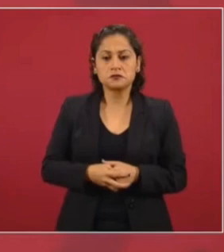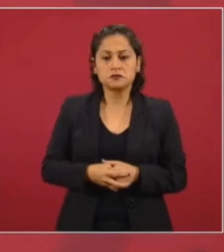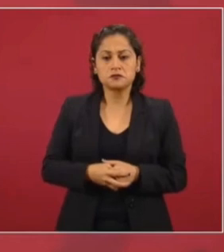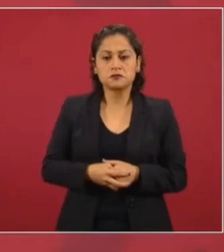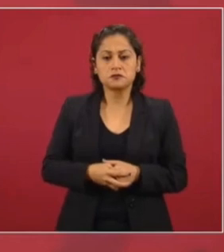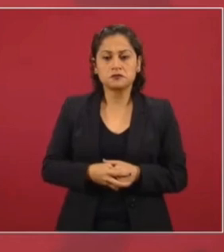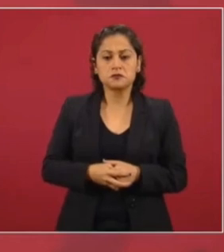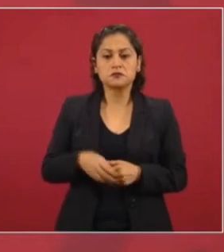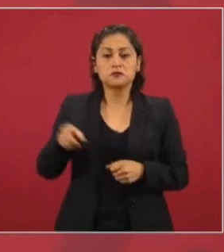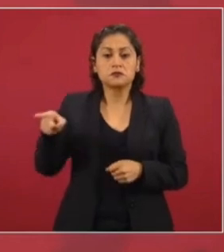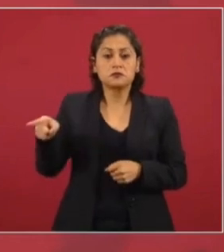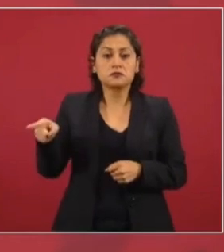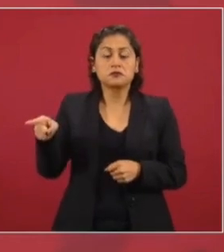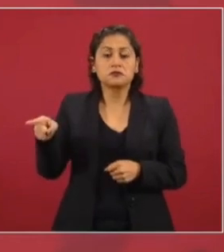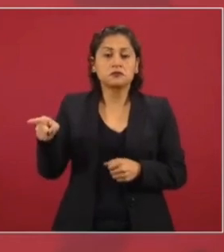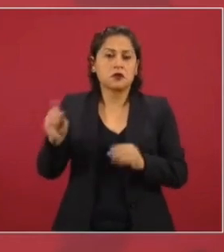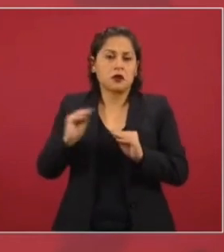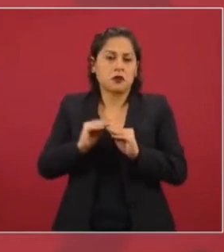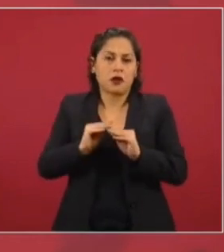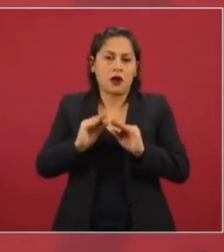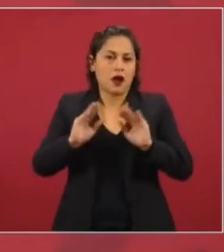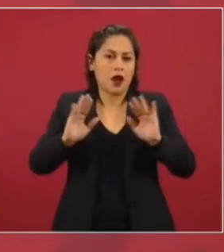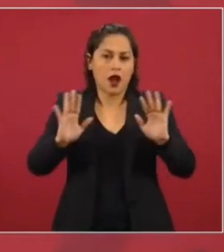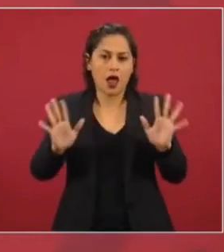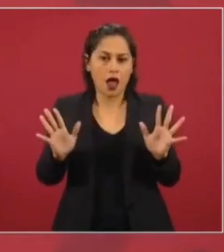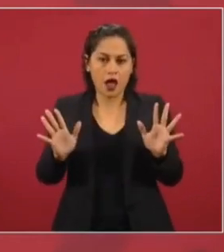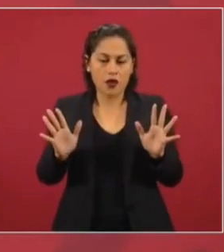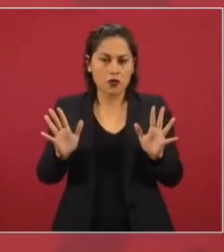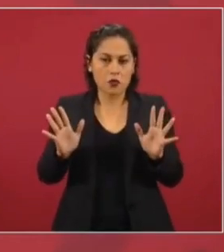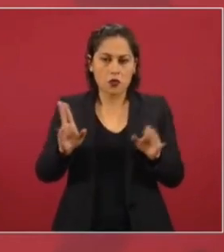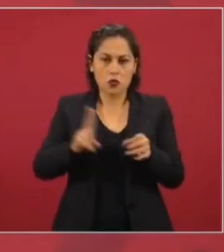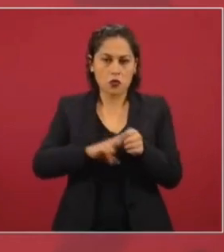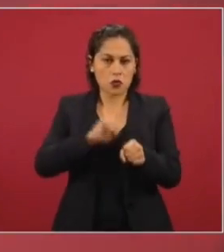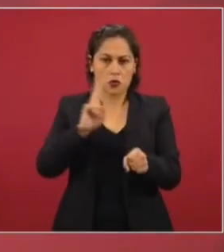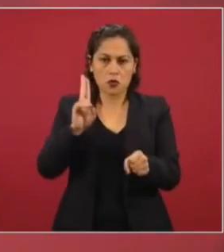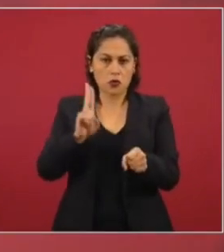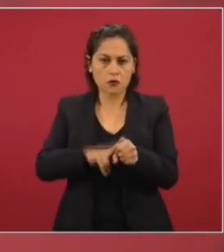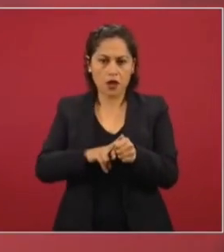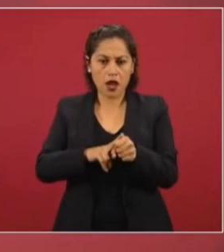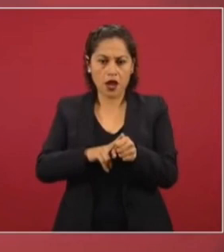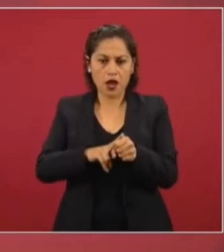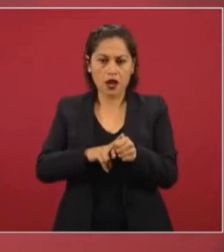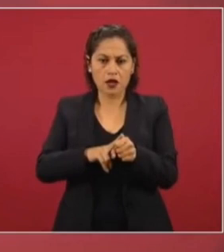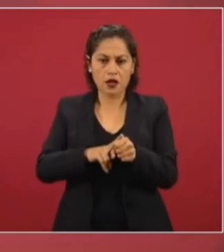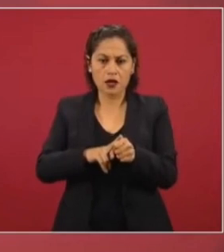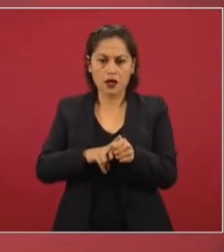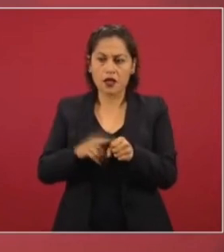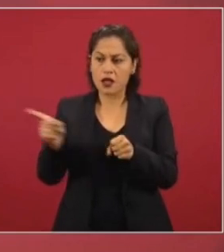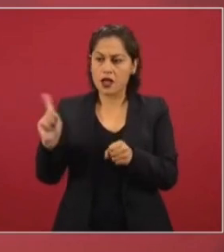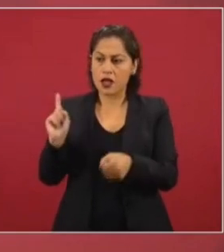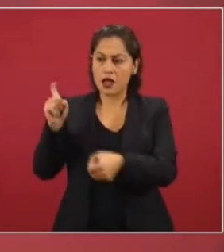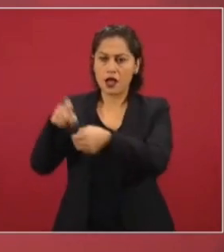Él simpatizaba y era lógico con el PRIAN,